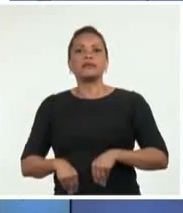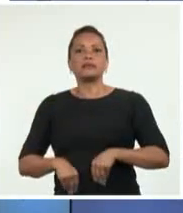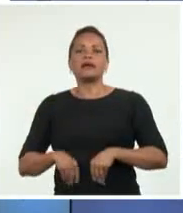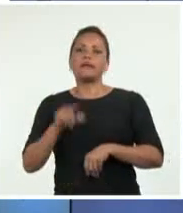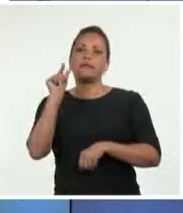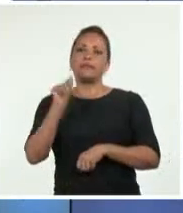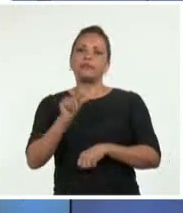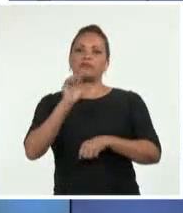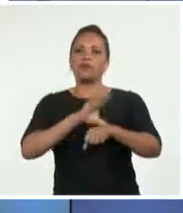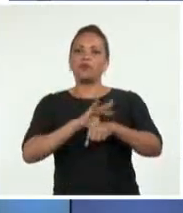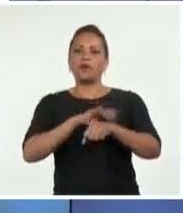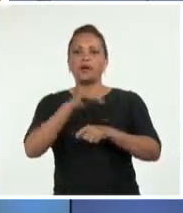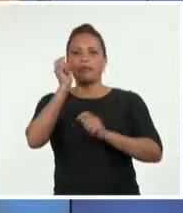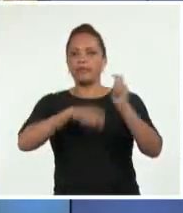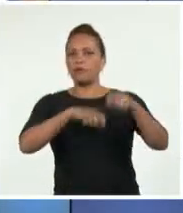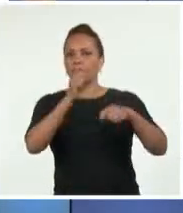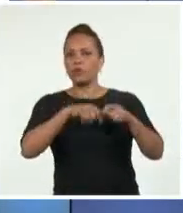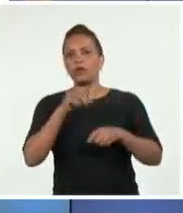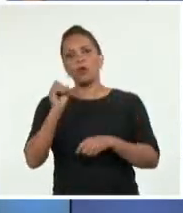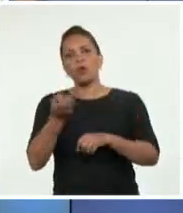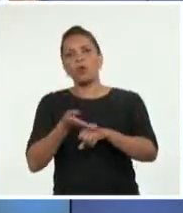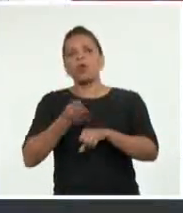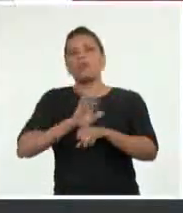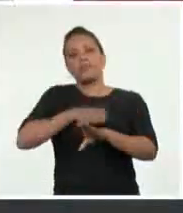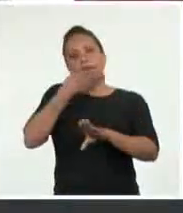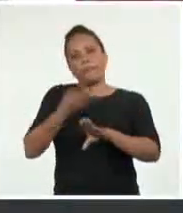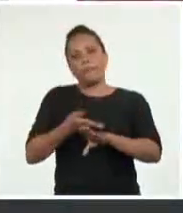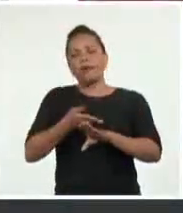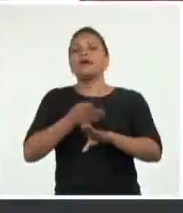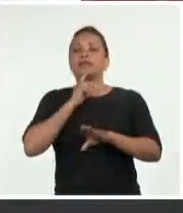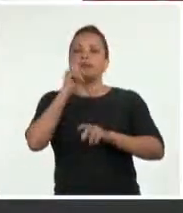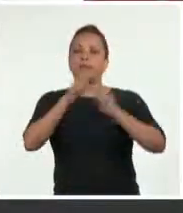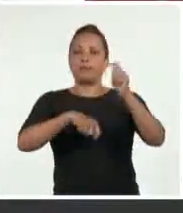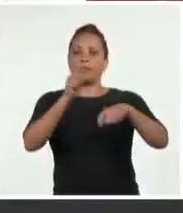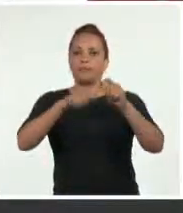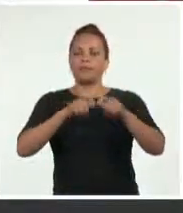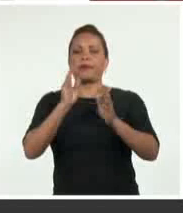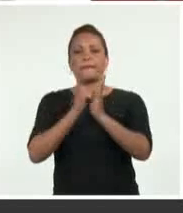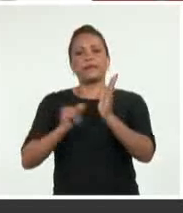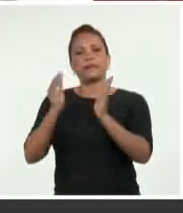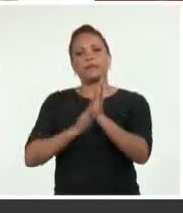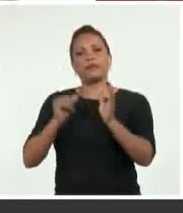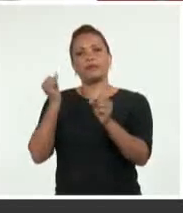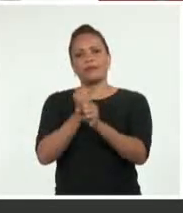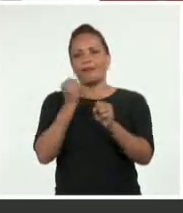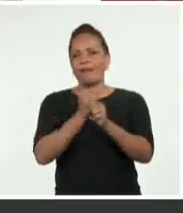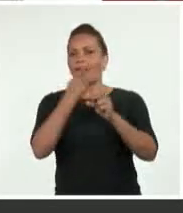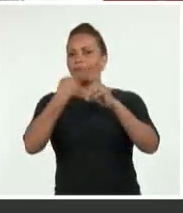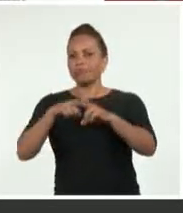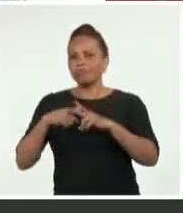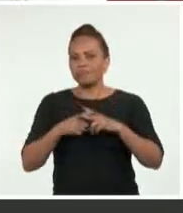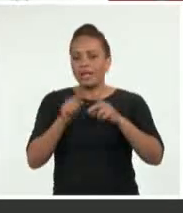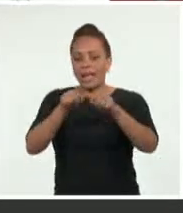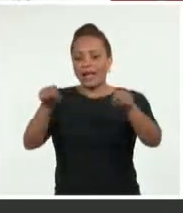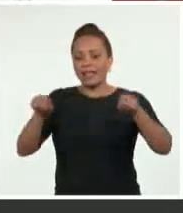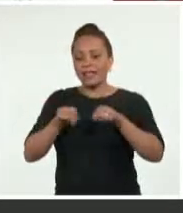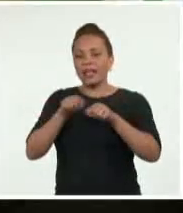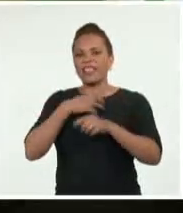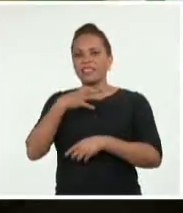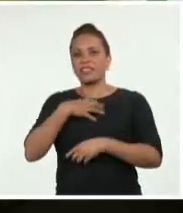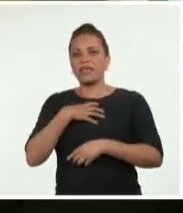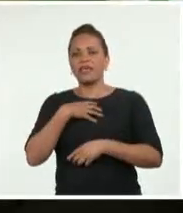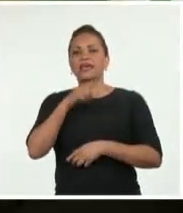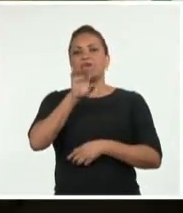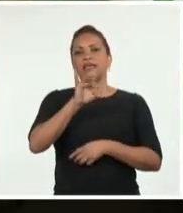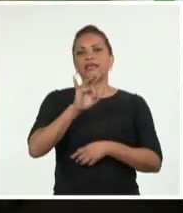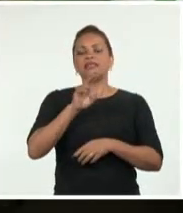someterse a cirugía o en estado postoperatorio. Tras varios meses de labores constructivas, la sala cuenta con una capacidad de